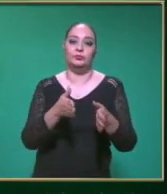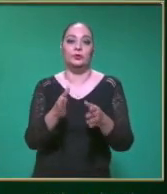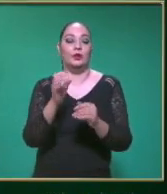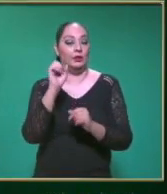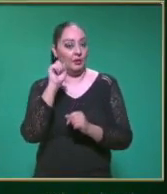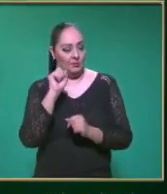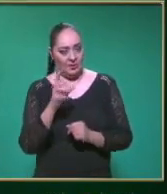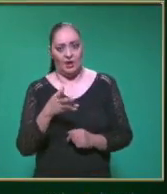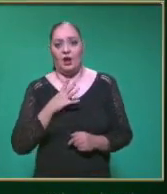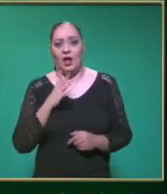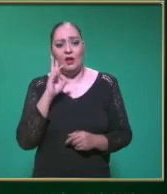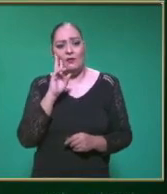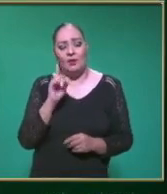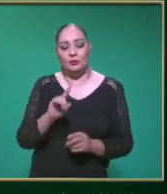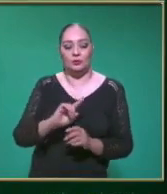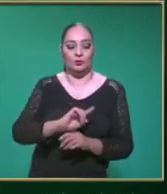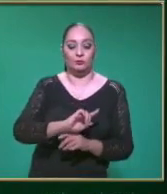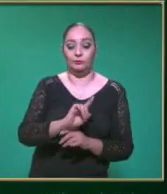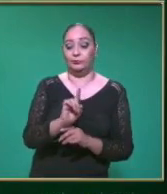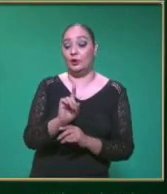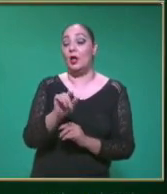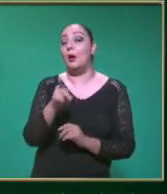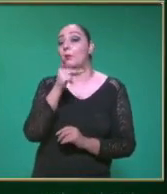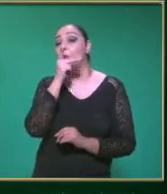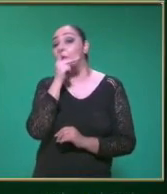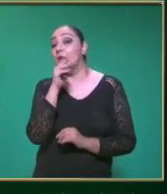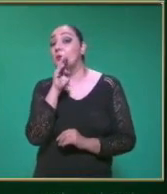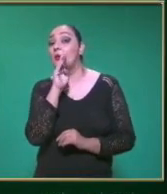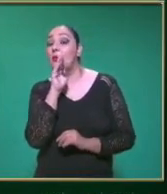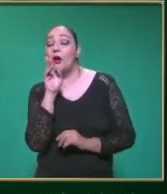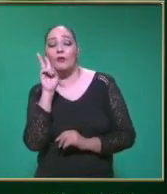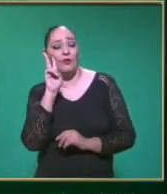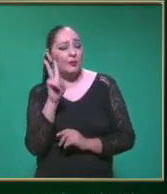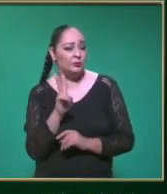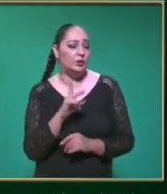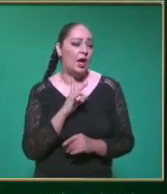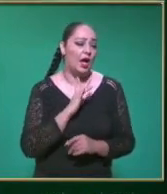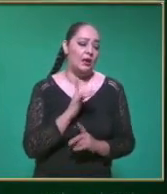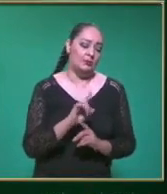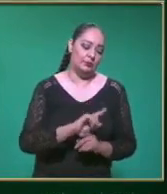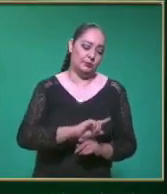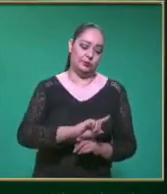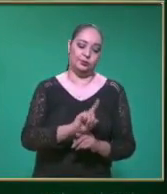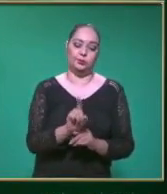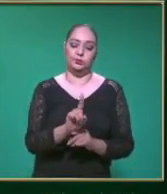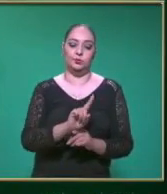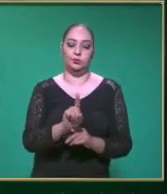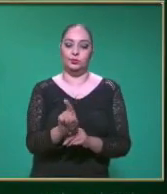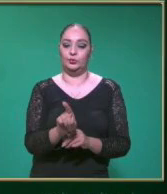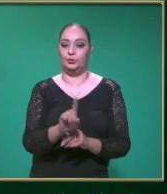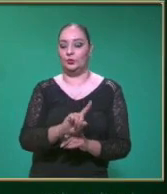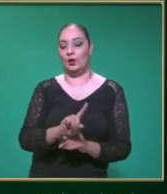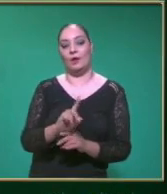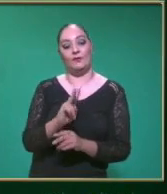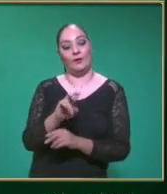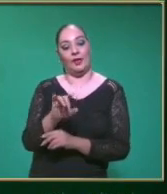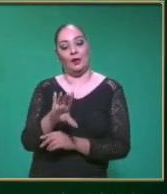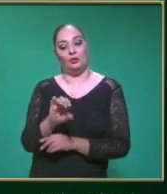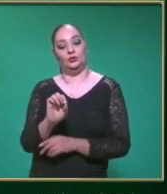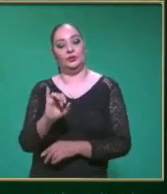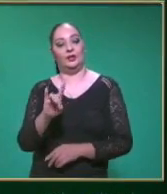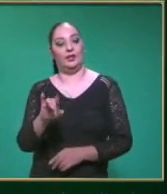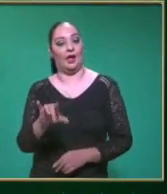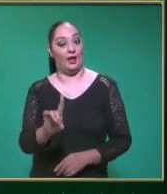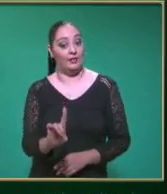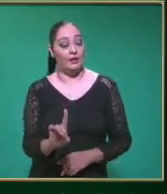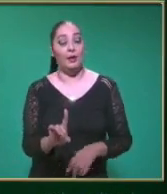propio vehículo O en el de papá Mamá Ahí vemos Los términos De velocidad Nada más Que nos lo marca Como kilómetros